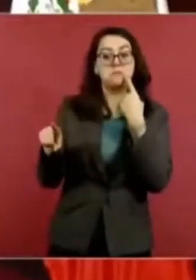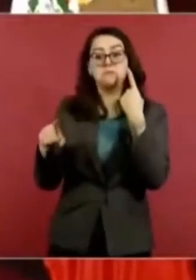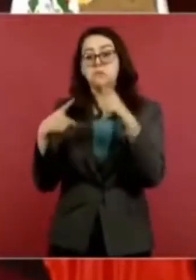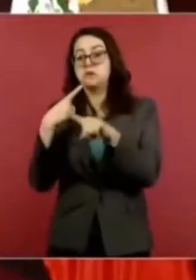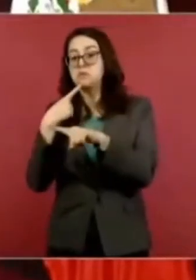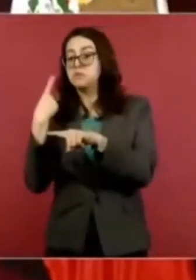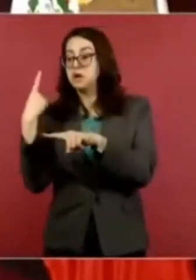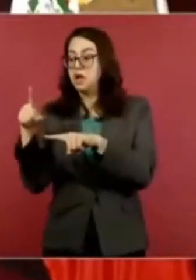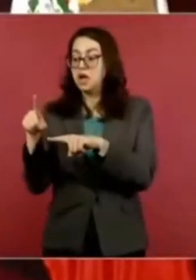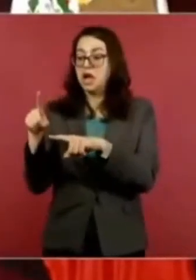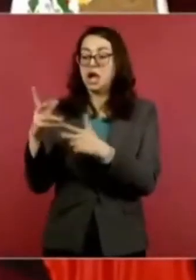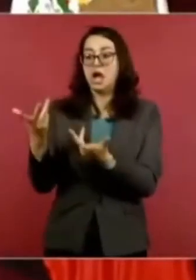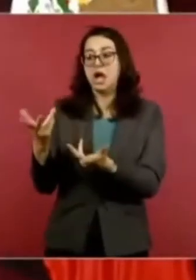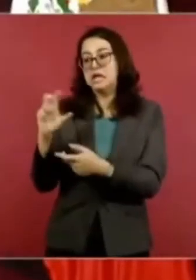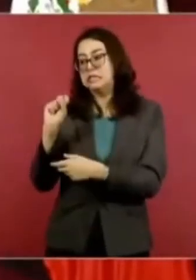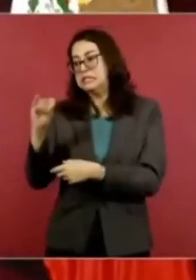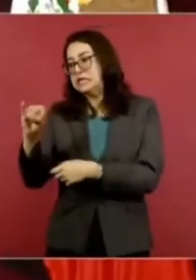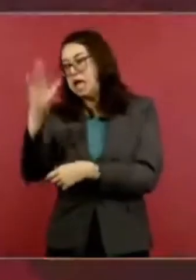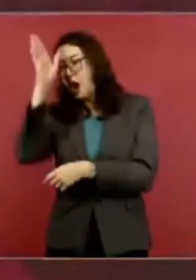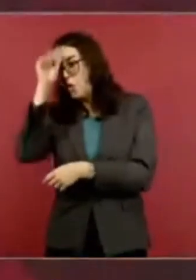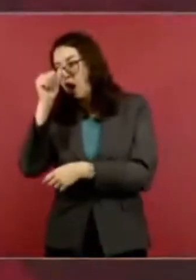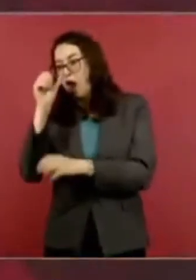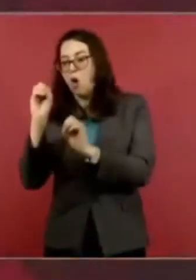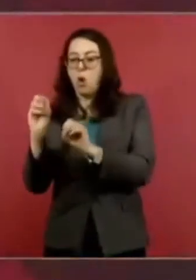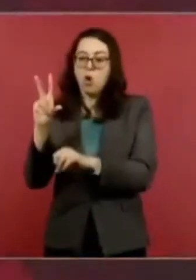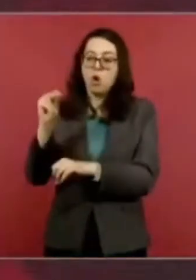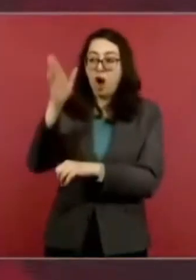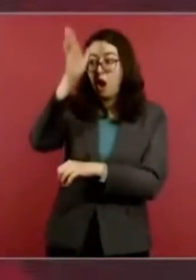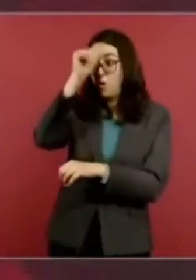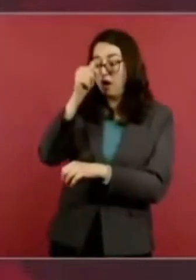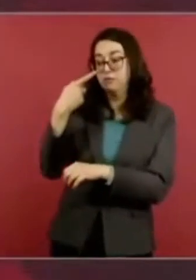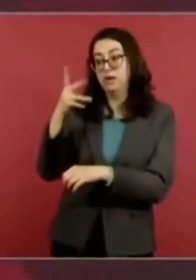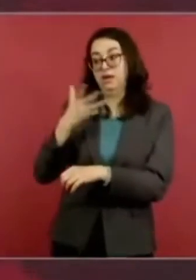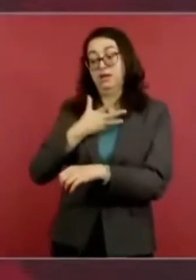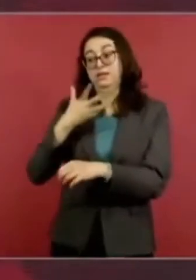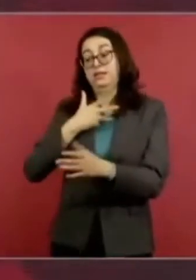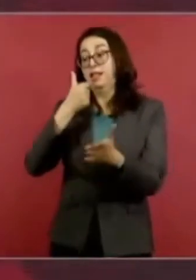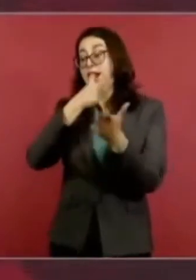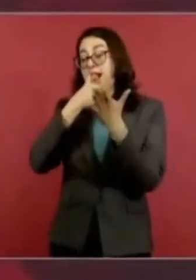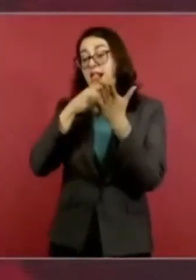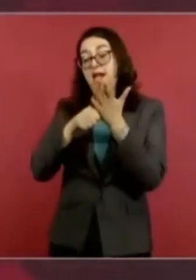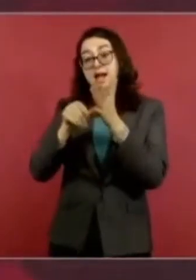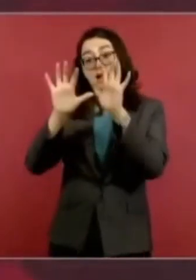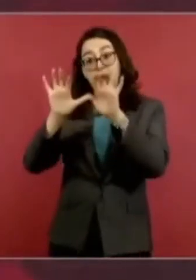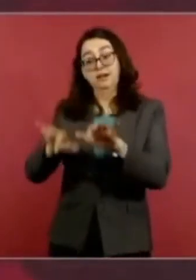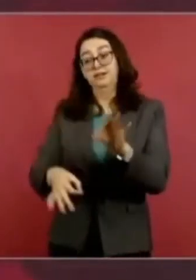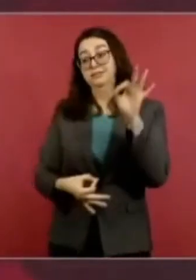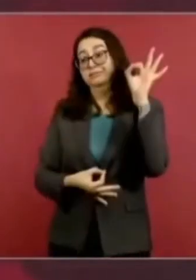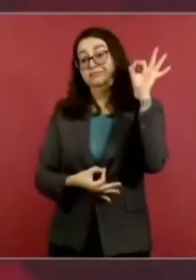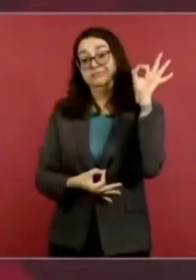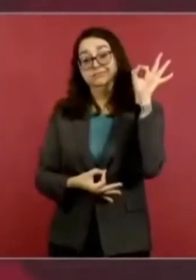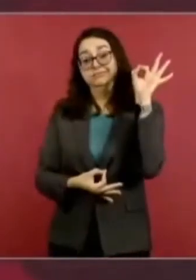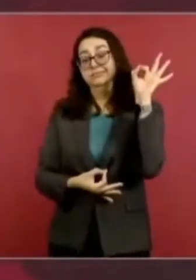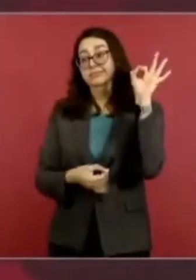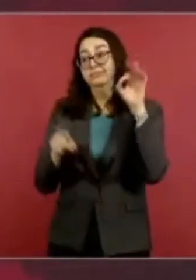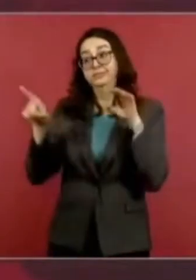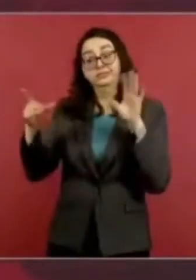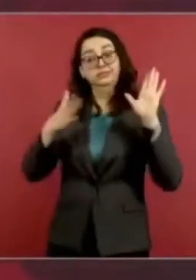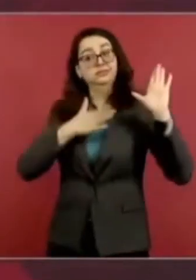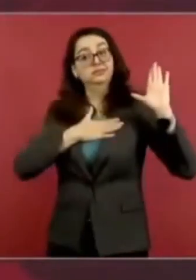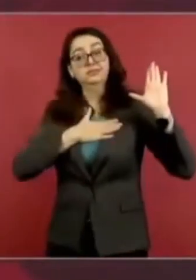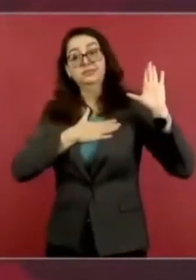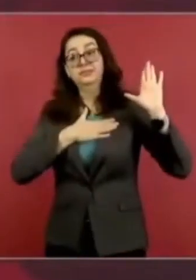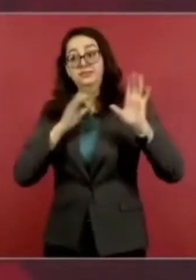está por escrito, que es el compromiso